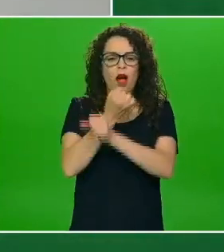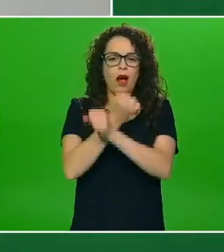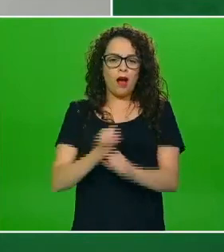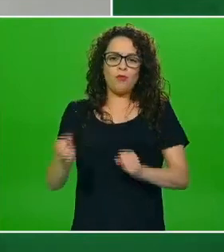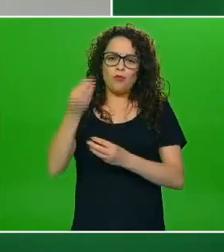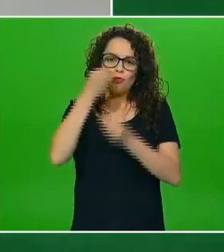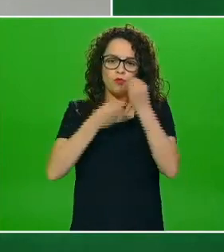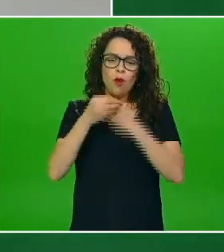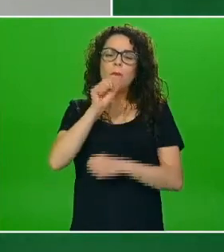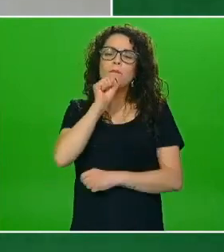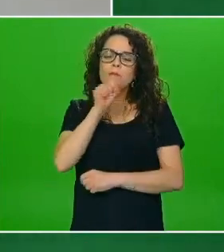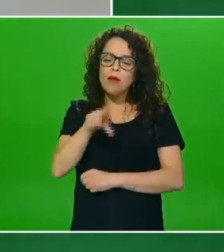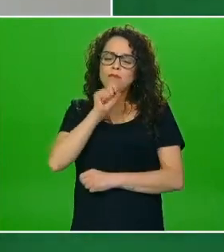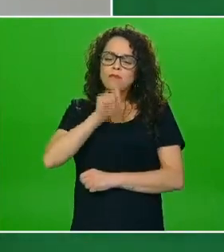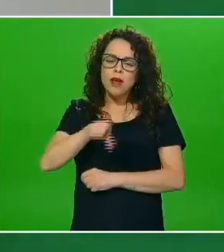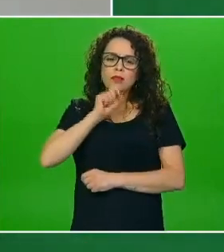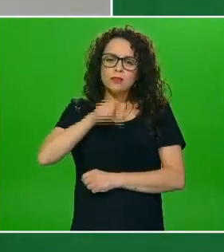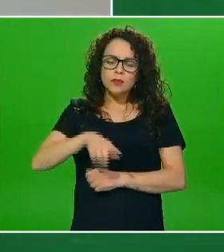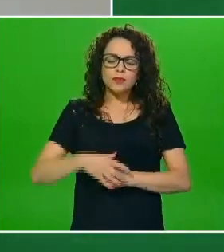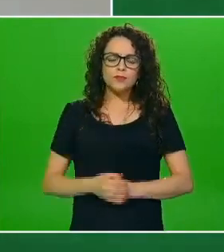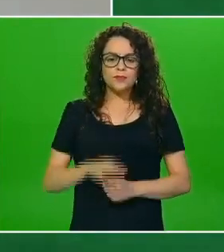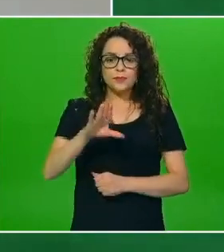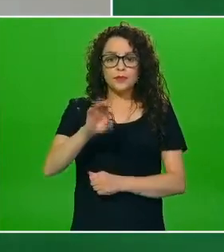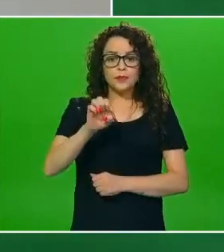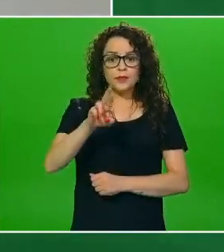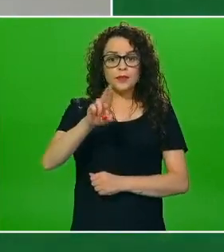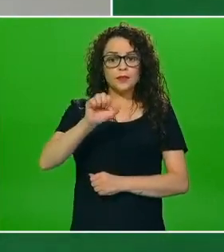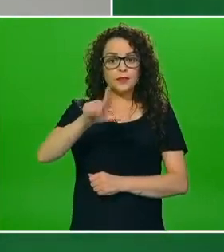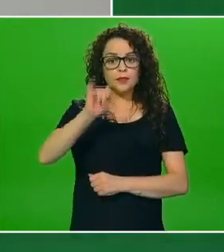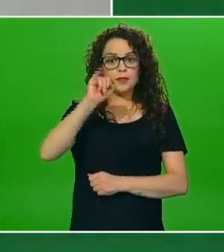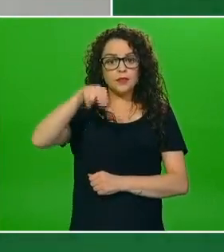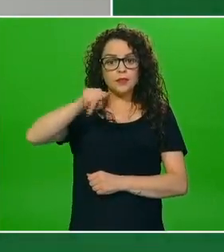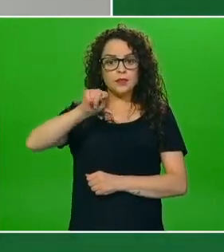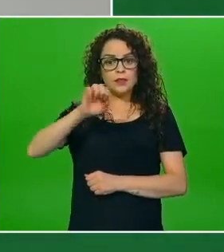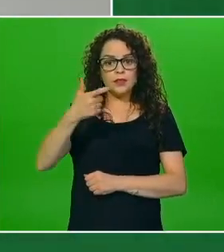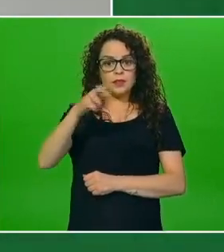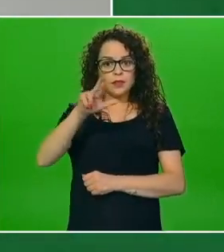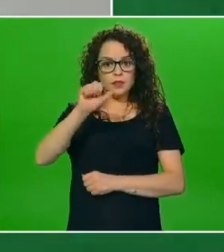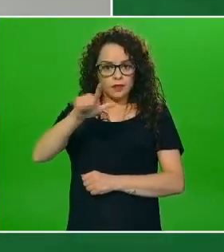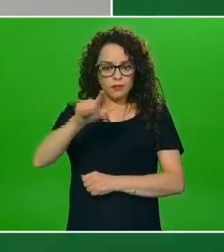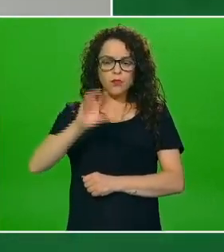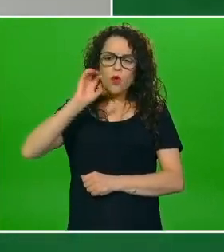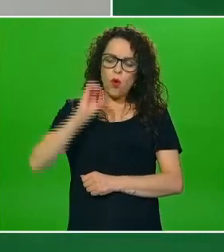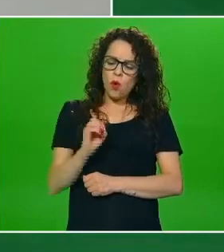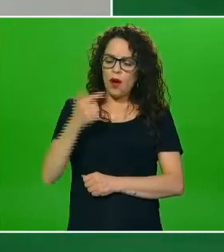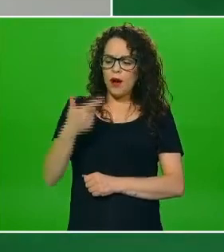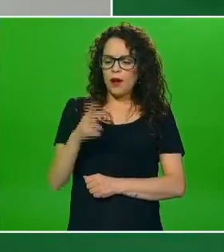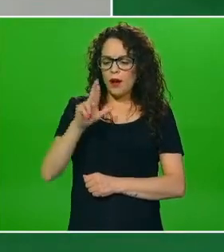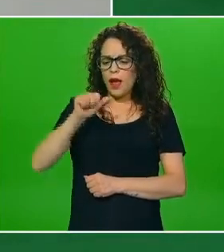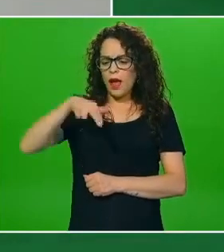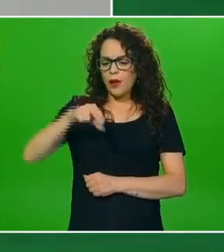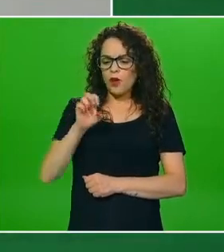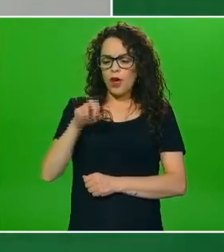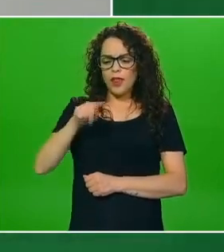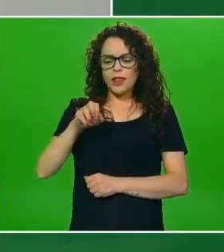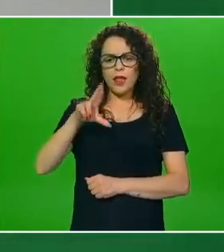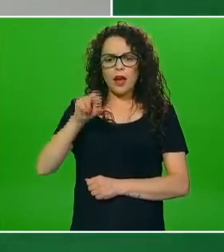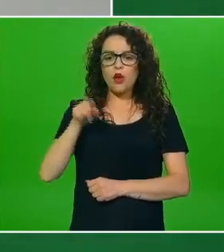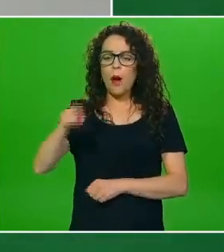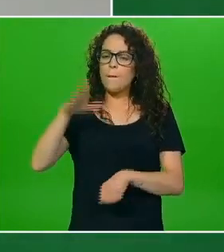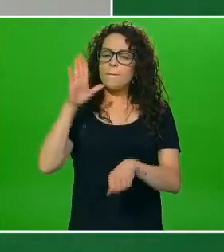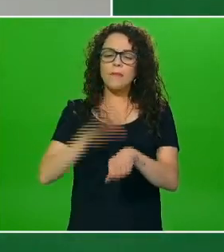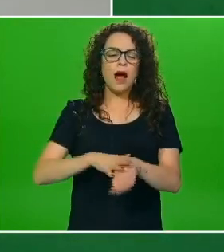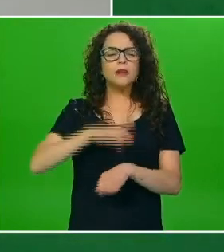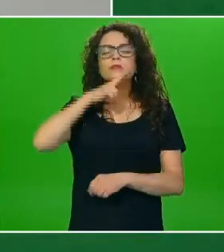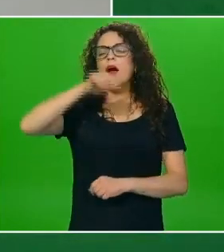los cereales integrales que también los llamamos granos enteros siempre van a ser la mejor opción